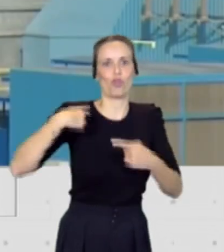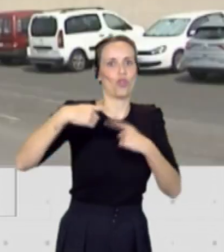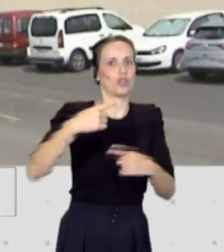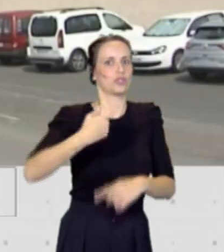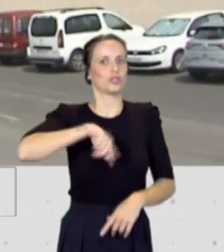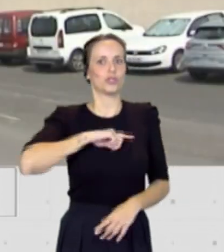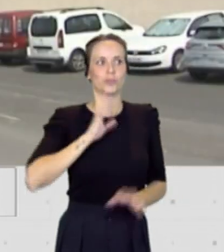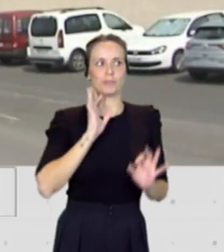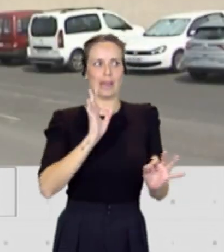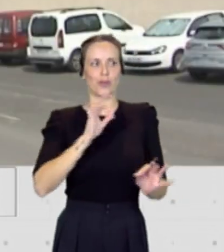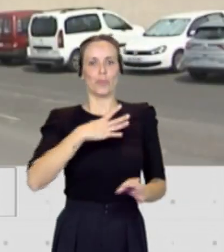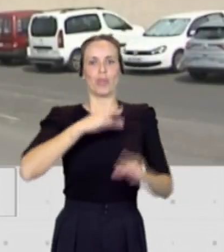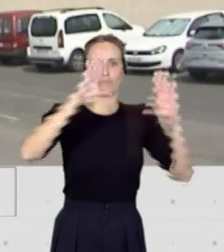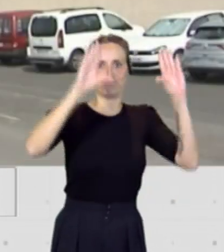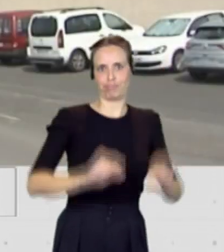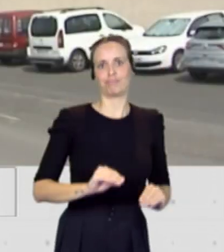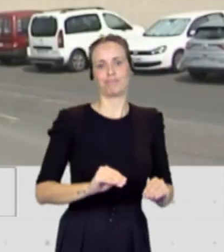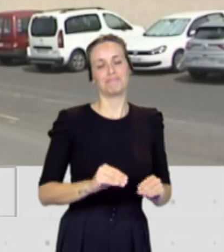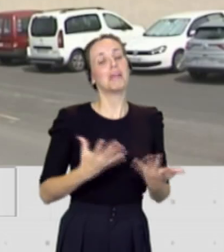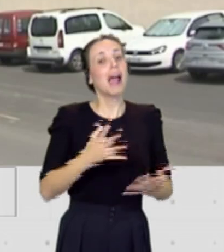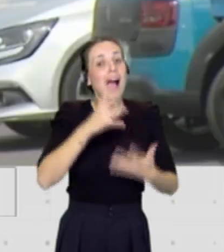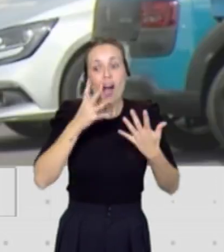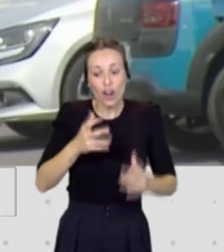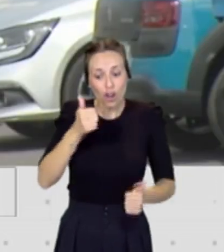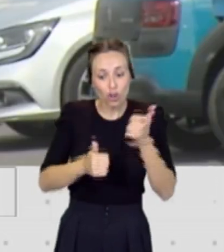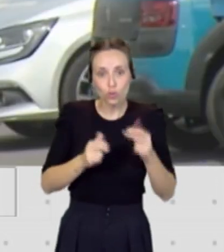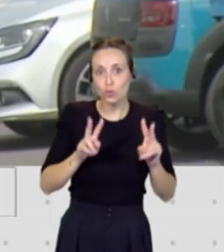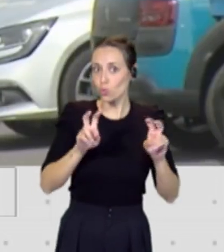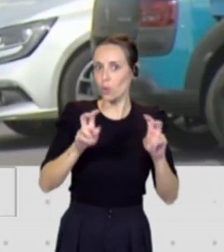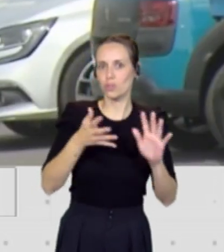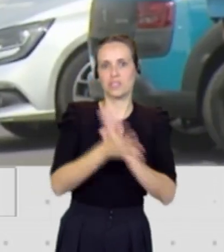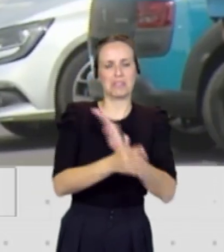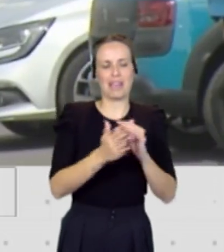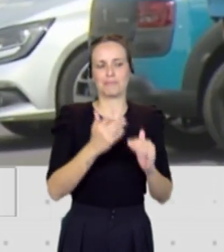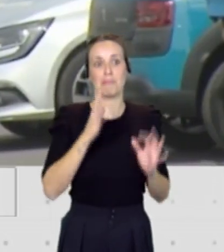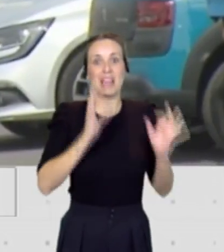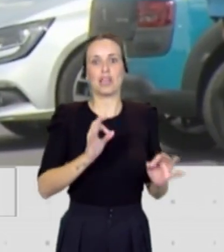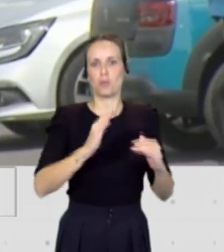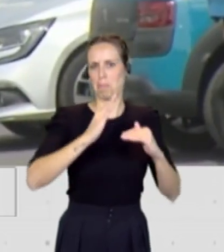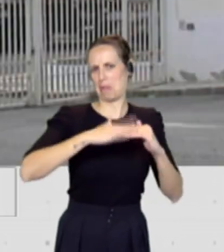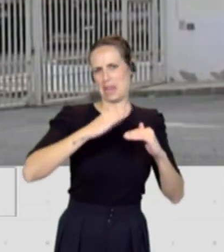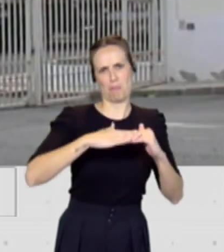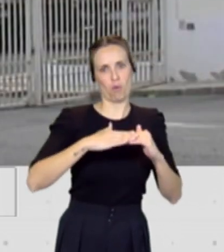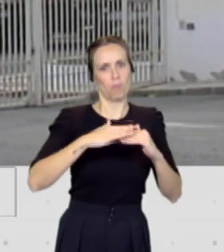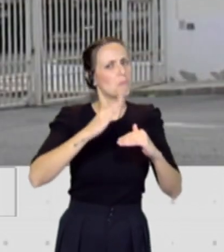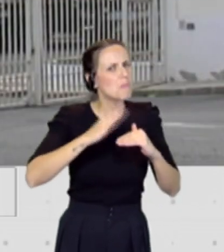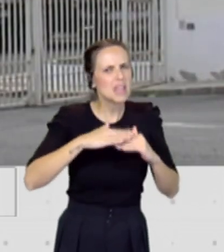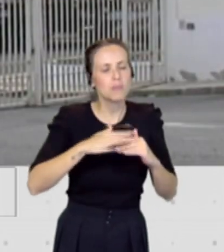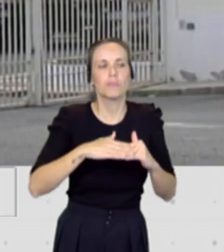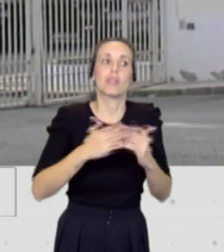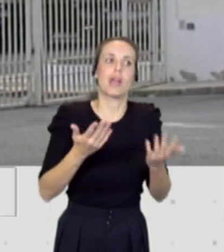ceros energéticos. Con este nuevo concurso eso pues se baja casi al mínimo mínimo, es verdad que no se pueden controlar